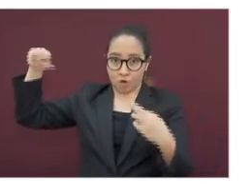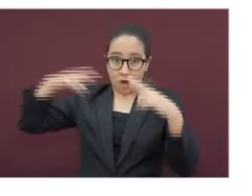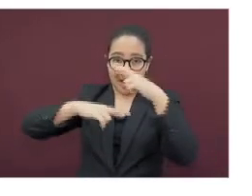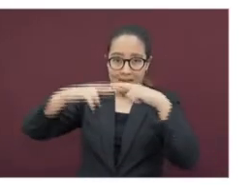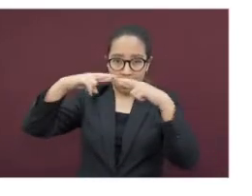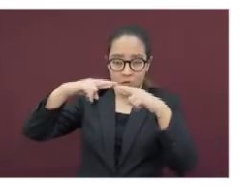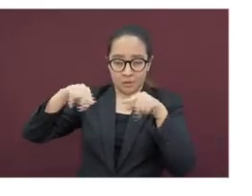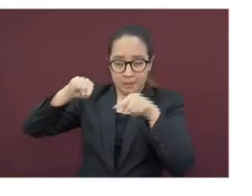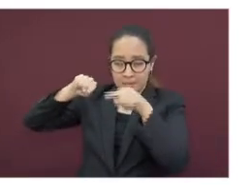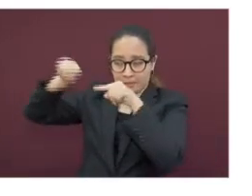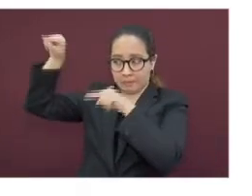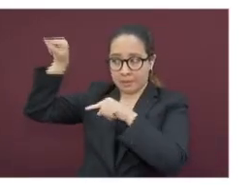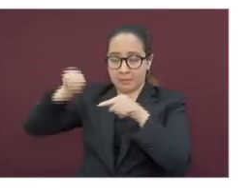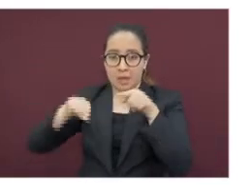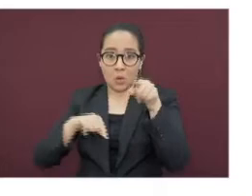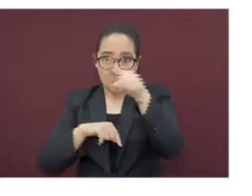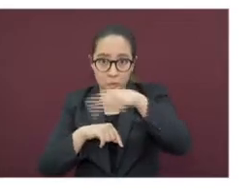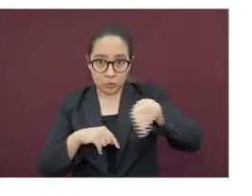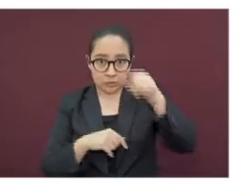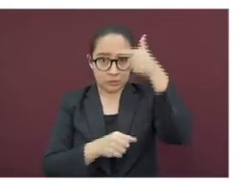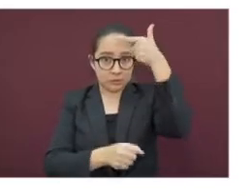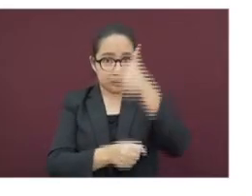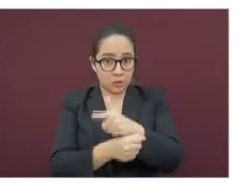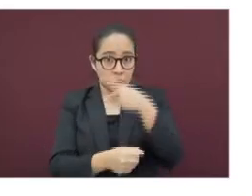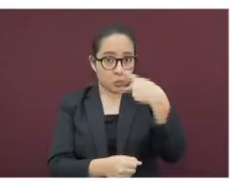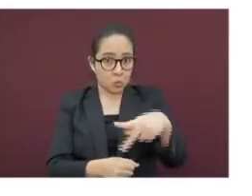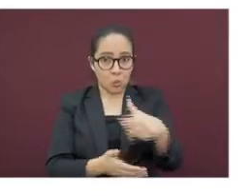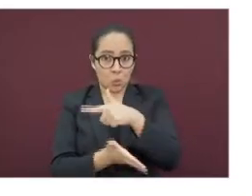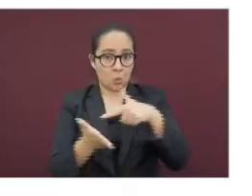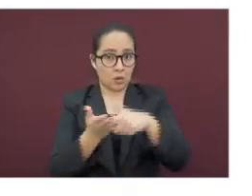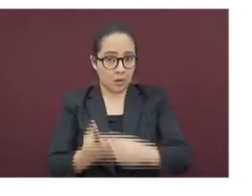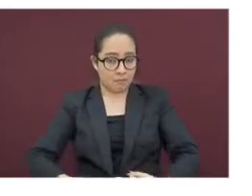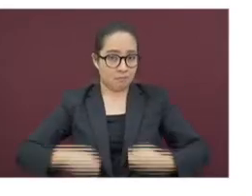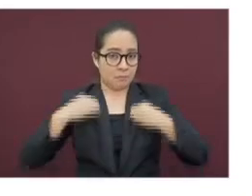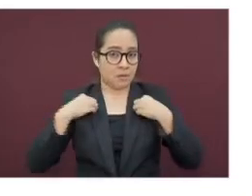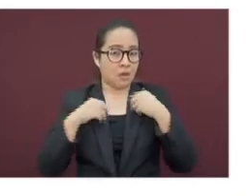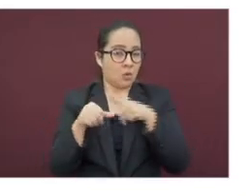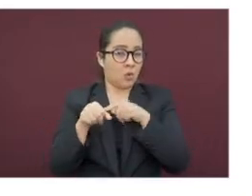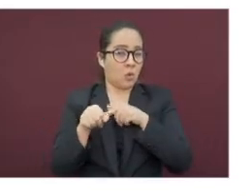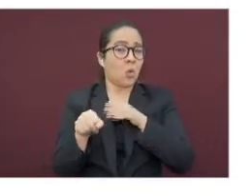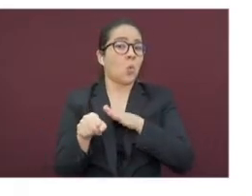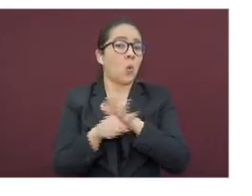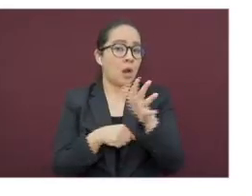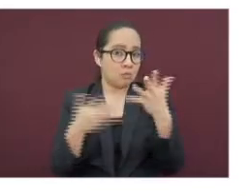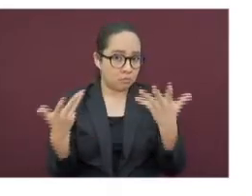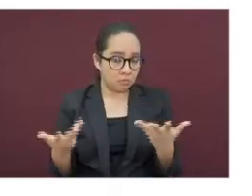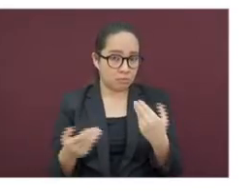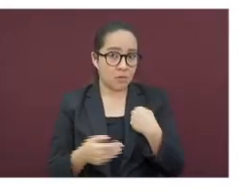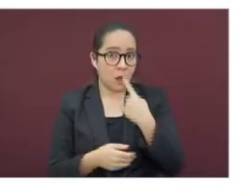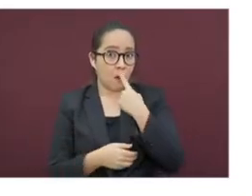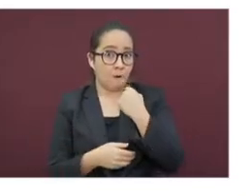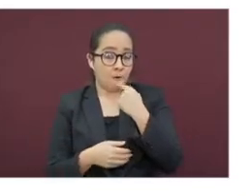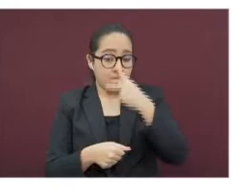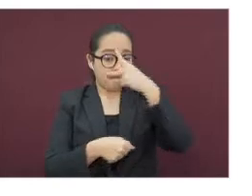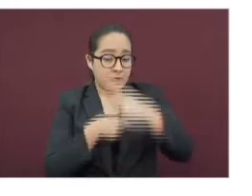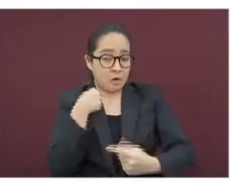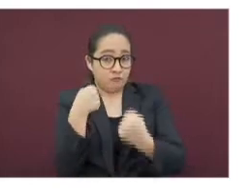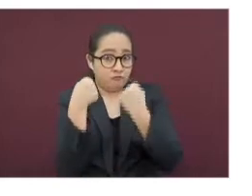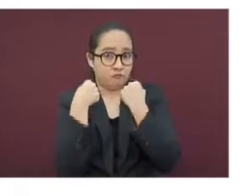que identifiquen el riesgo en que se encuentra su municipio por color. Rojo es máximo riesgo,